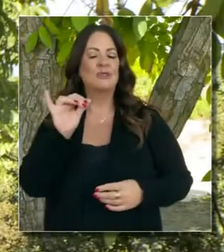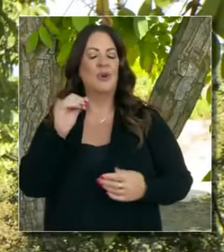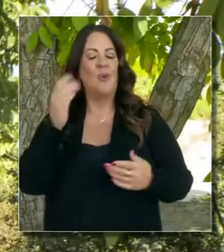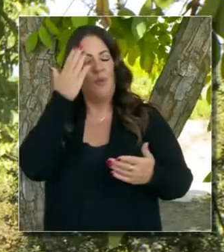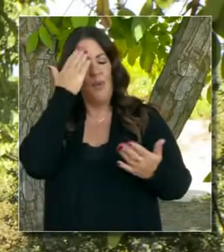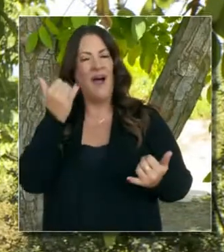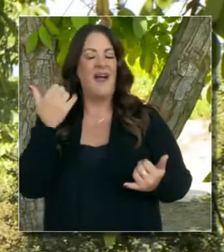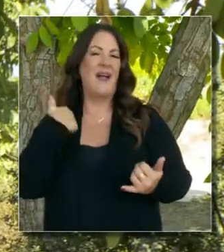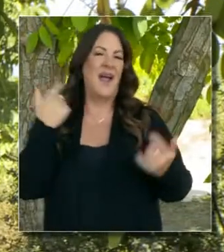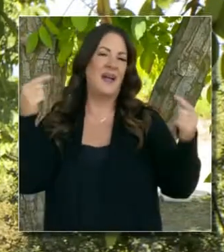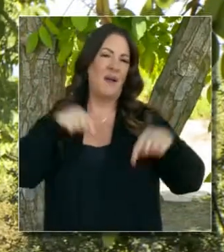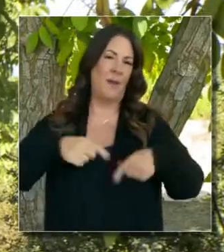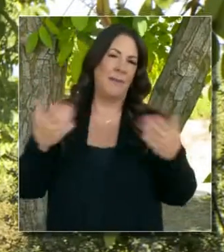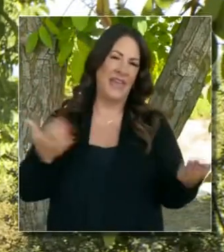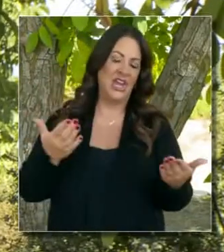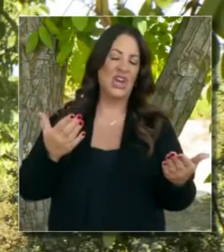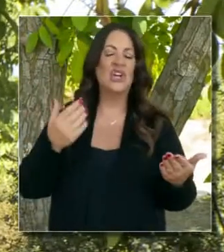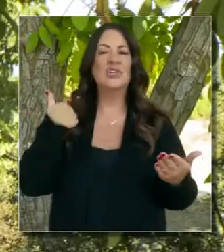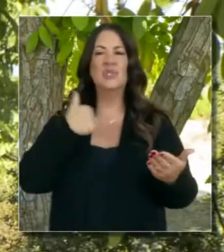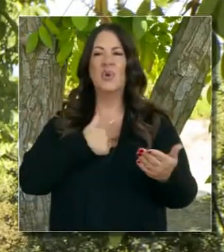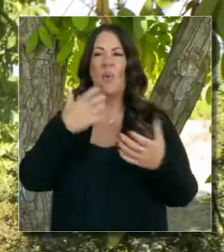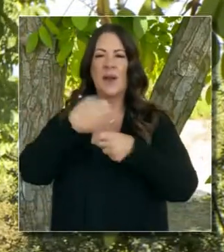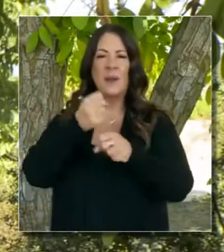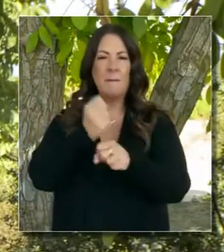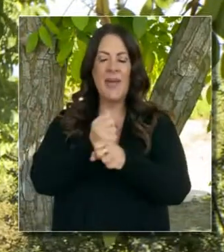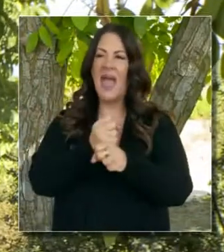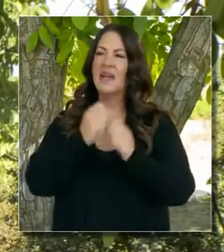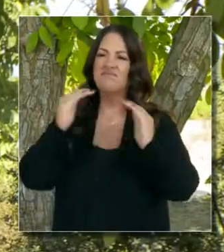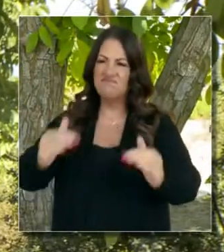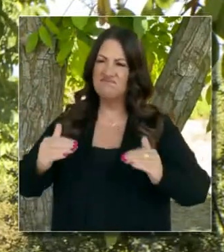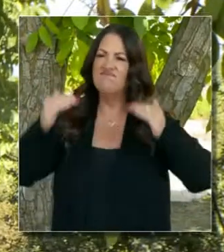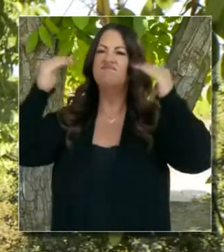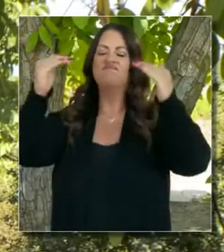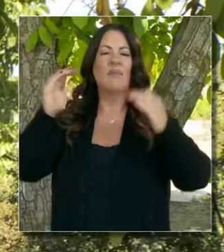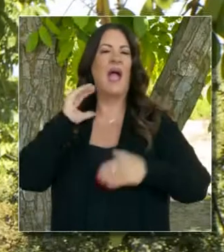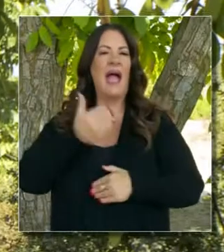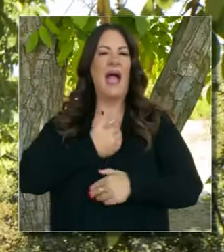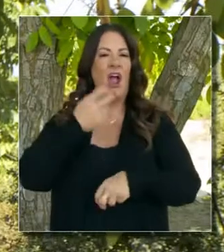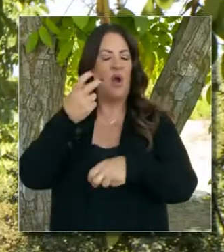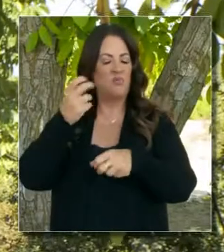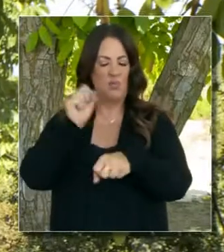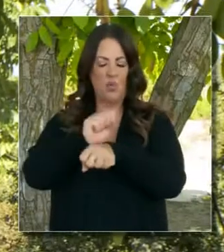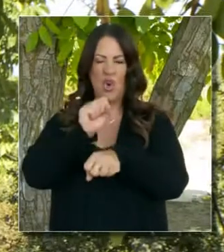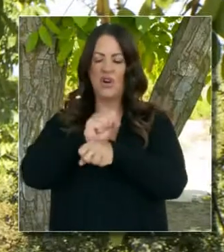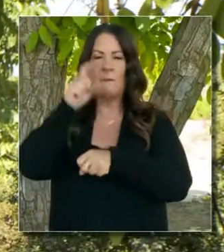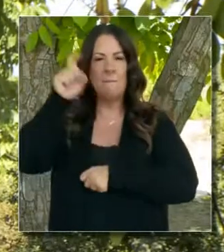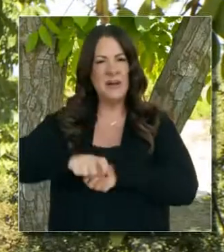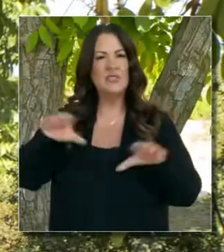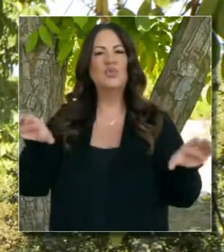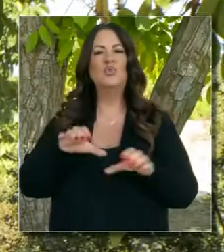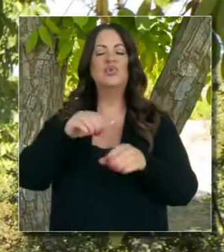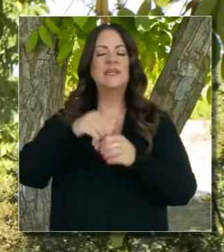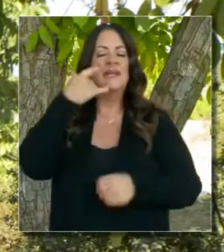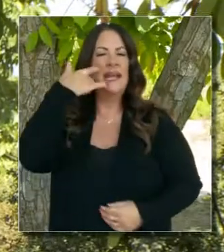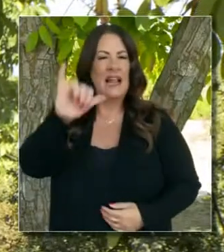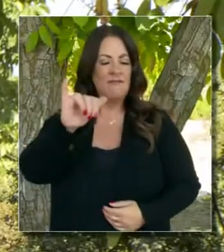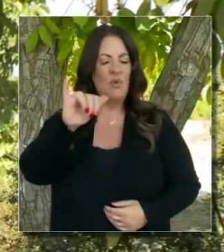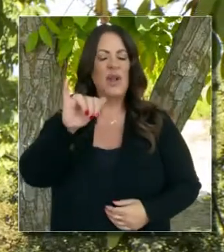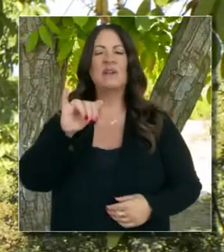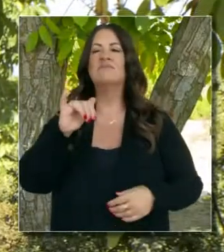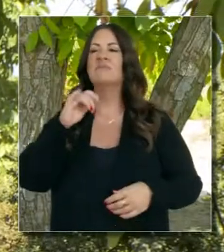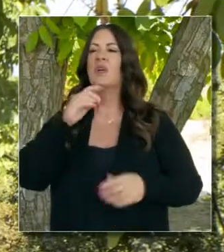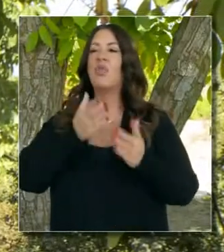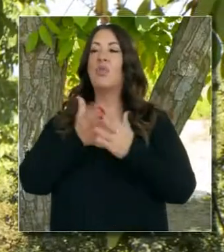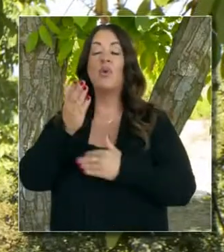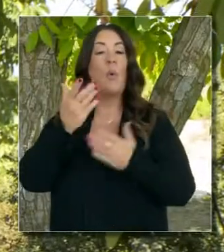vista de esto, estoy aquí para avanzar el esfuerzo de codificar los esfuerzos que ya se están llevando a cabo en California, pero